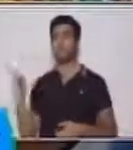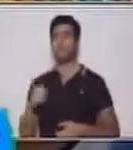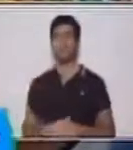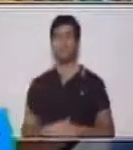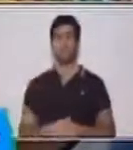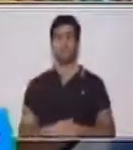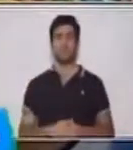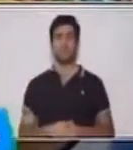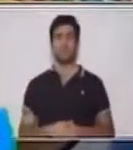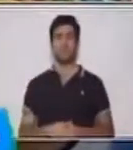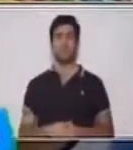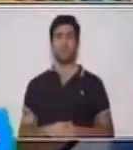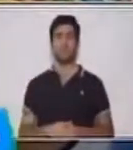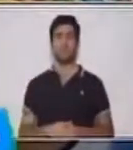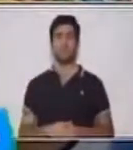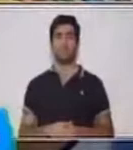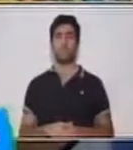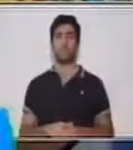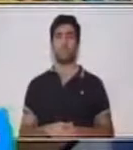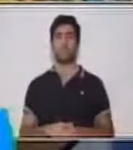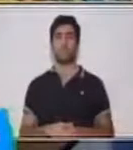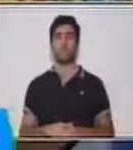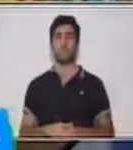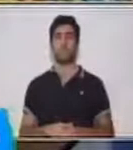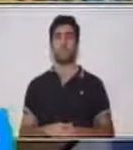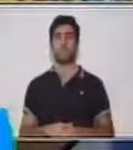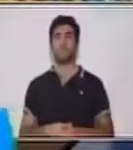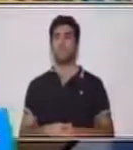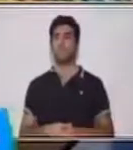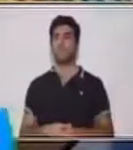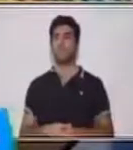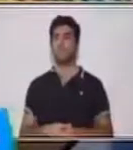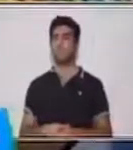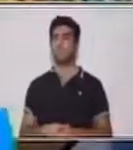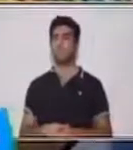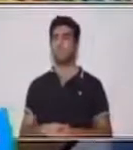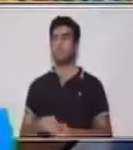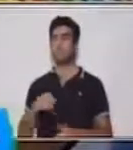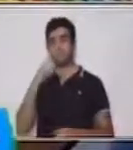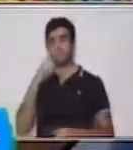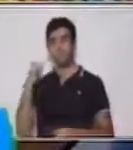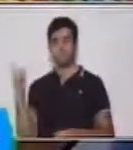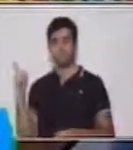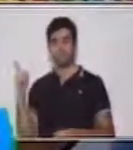y cuatro puntos que representan el nueve.